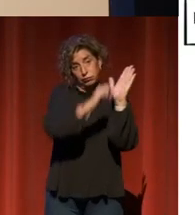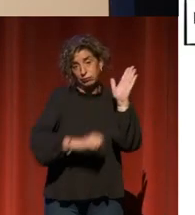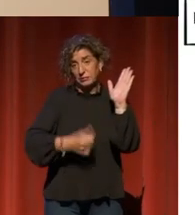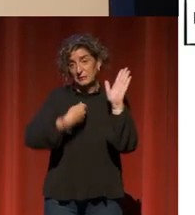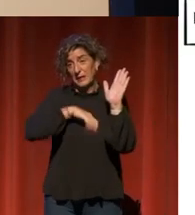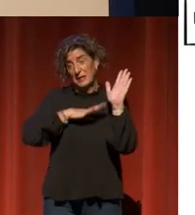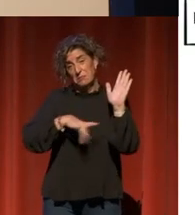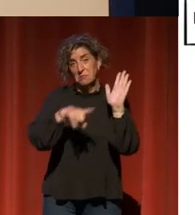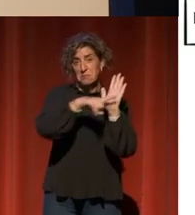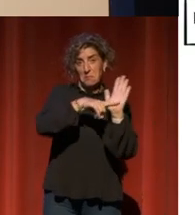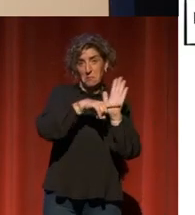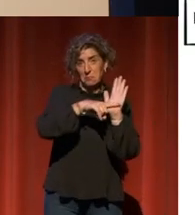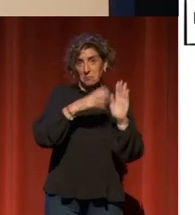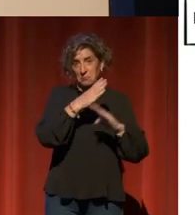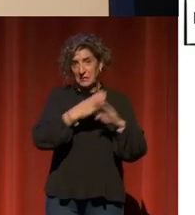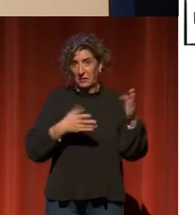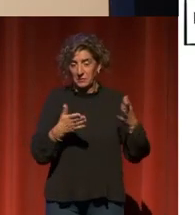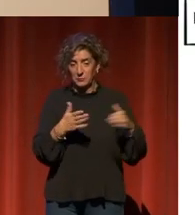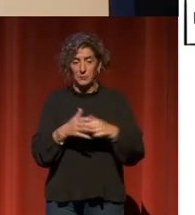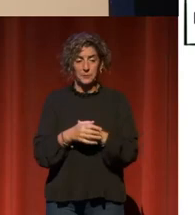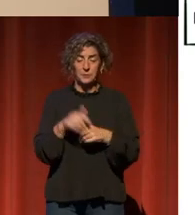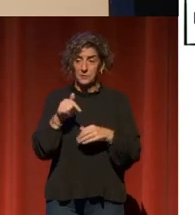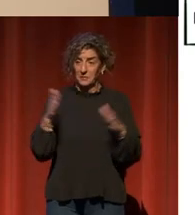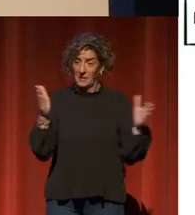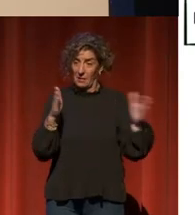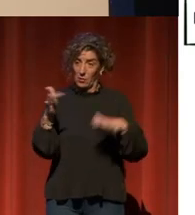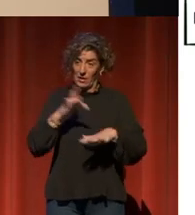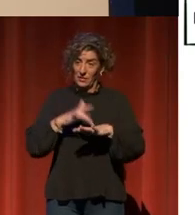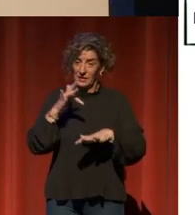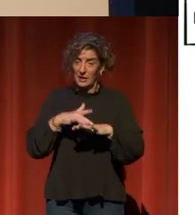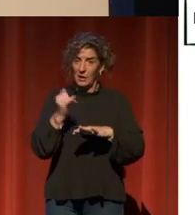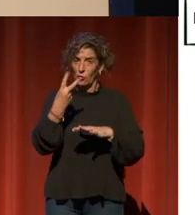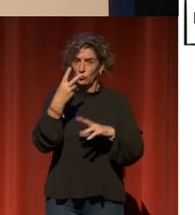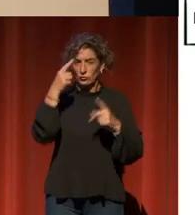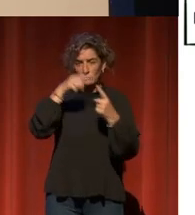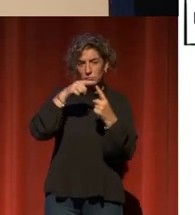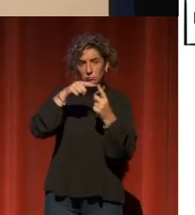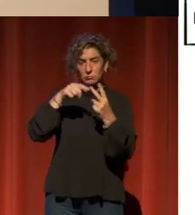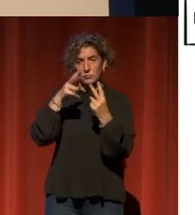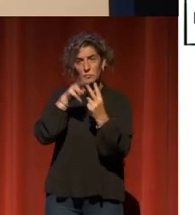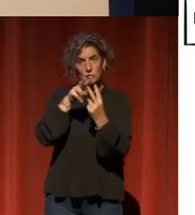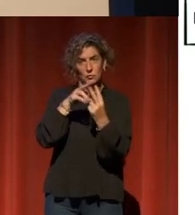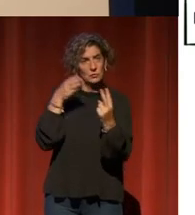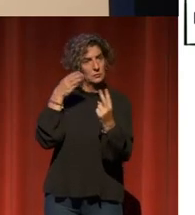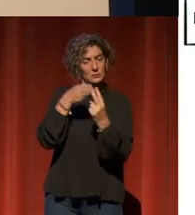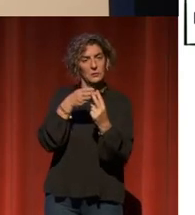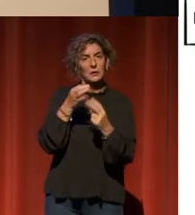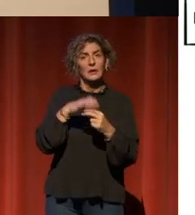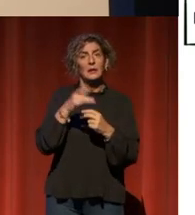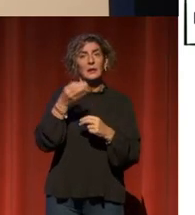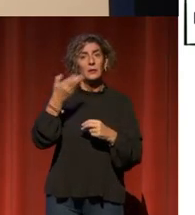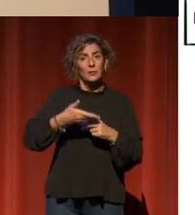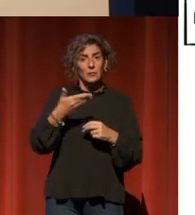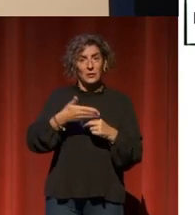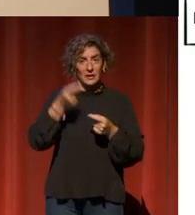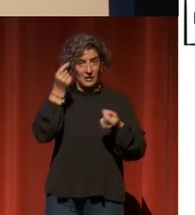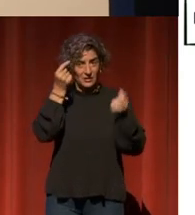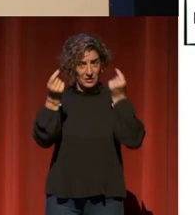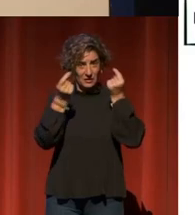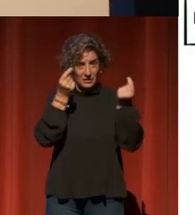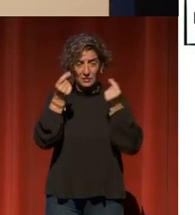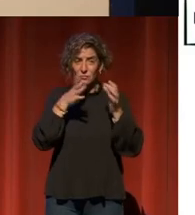La década digital tiene también otros aspectos, en concreto pensamos que los datos estaban muy